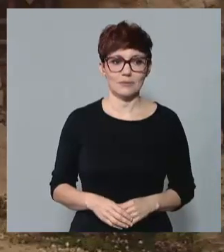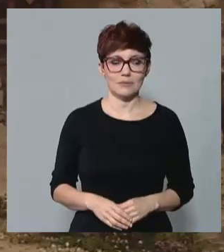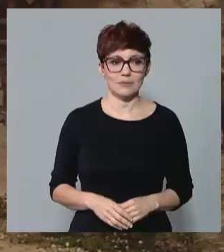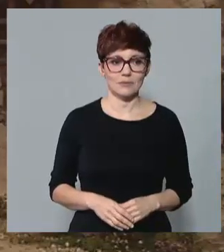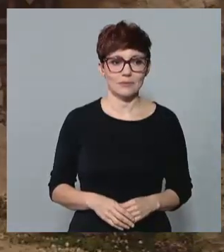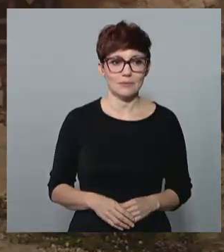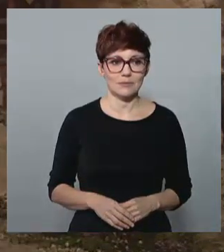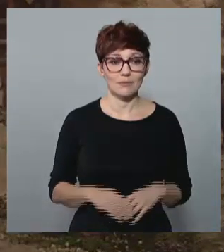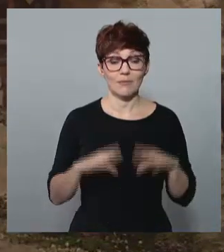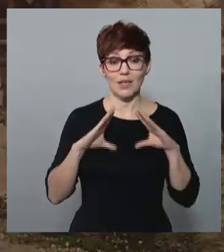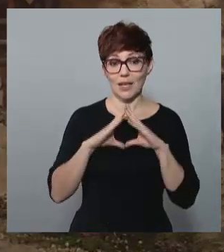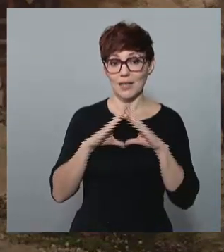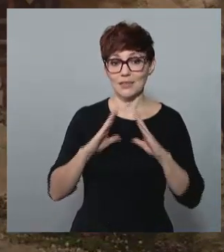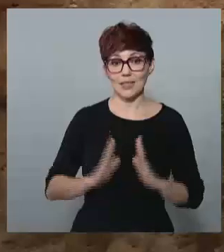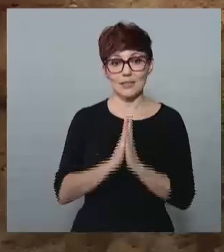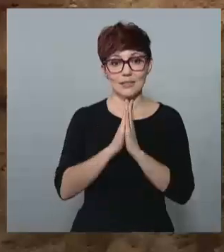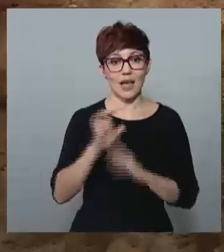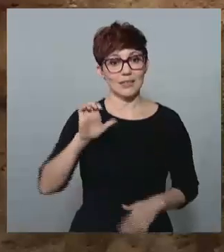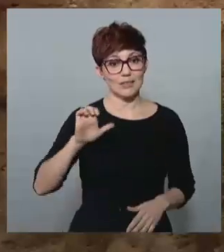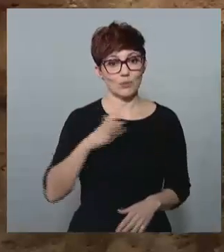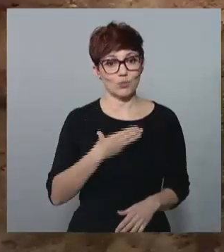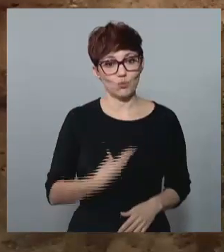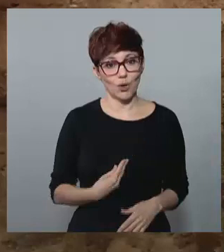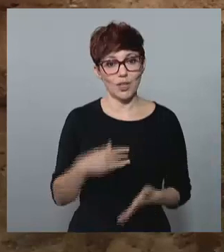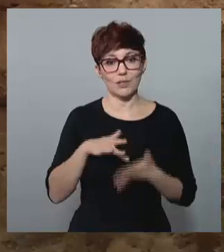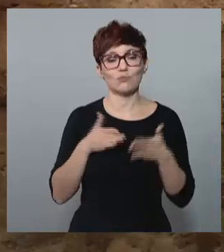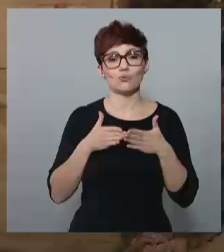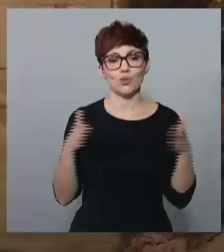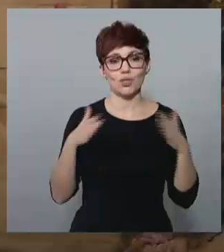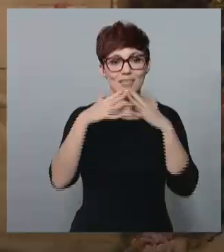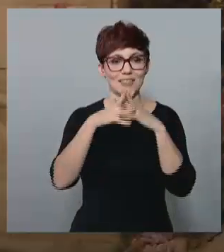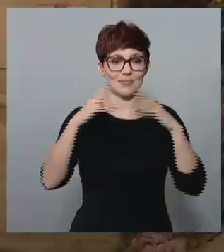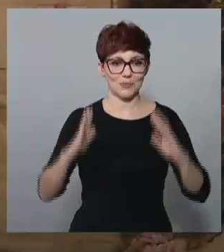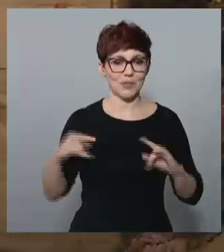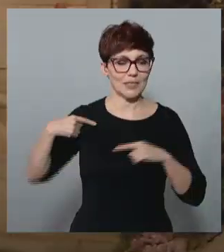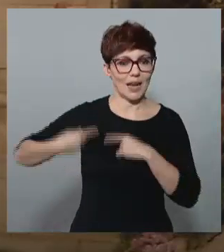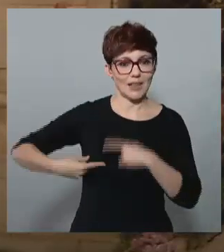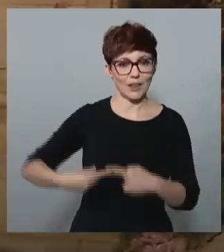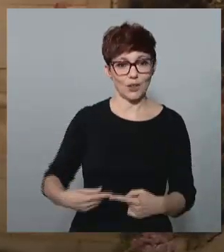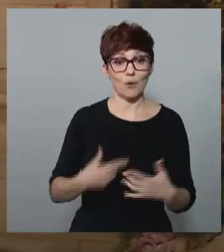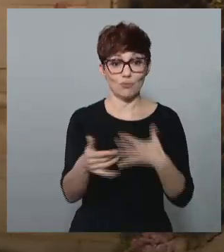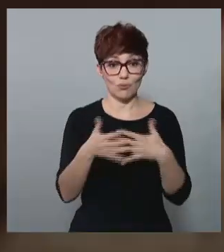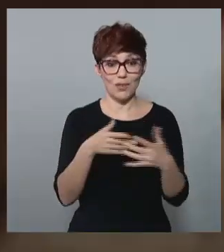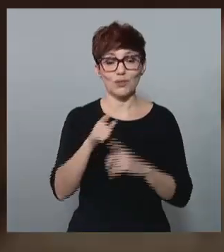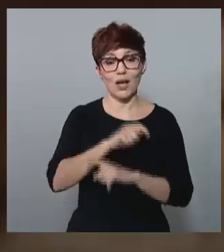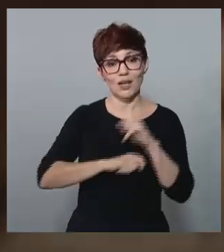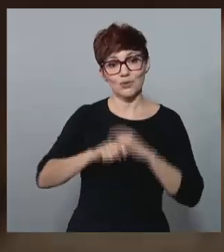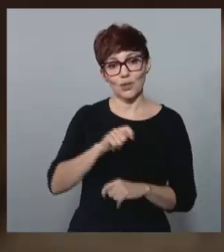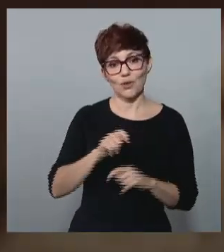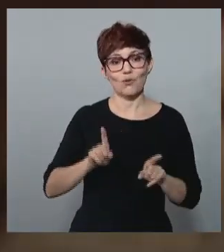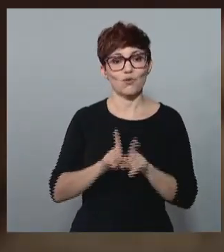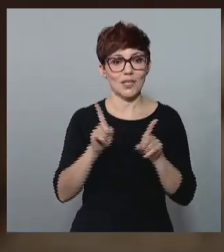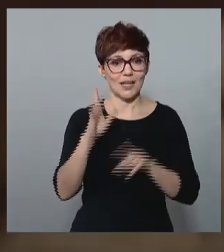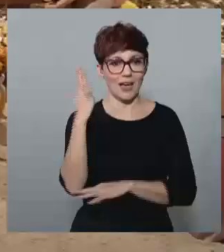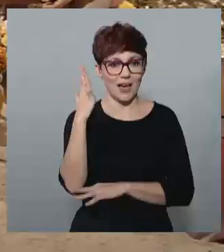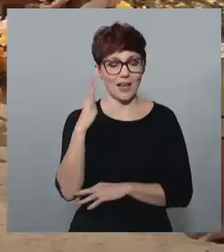La Iglesia de San Esteban de Murcia abre sus puertas a su tradicional Belén, este año realizado por la Asociación Belenista de Fuente Álamo y la